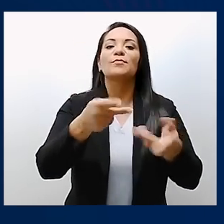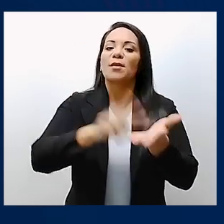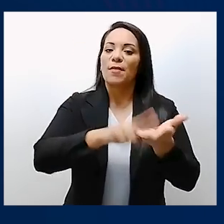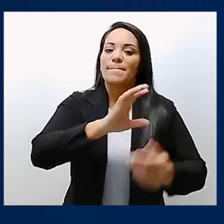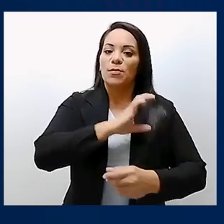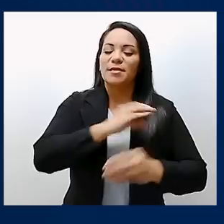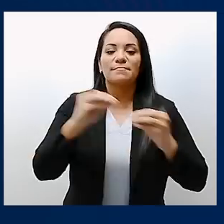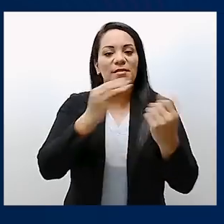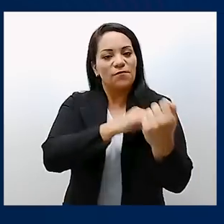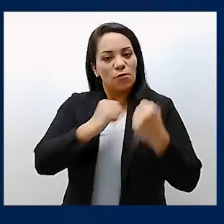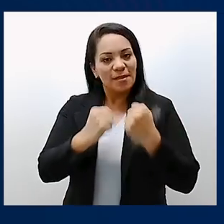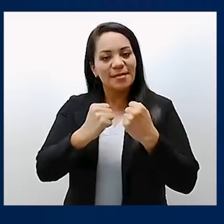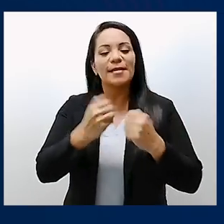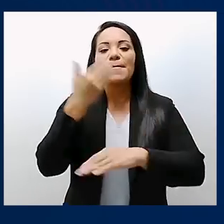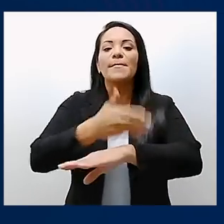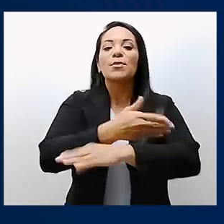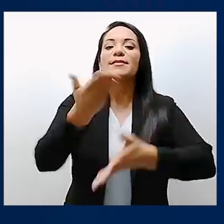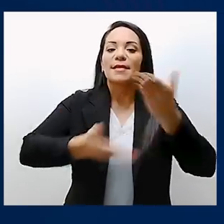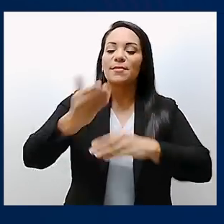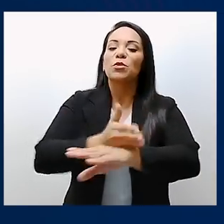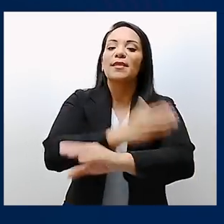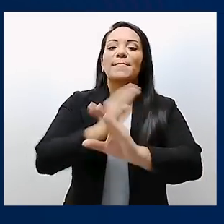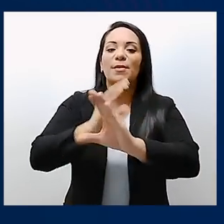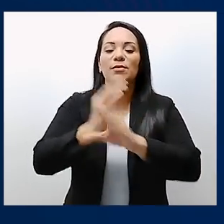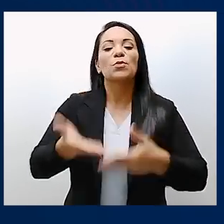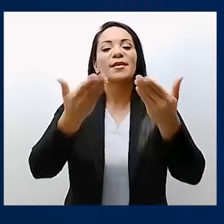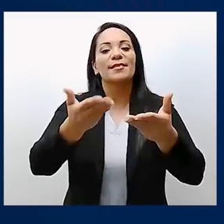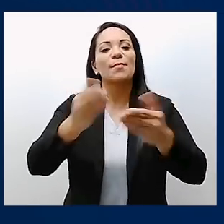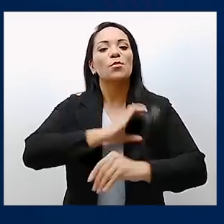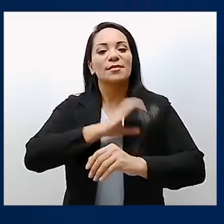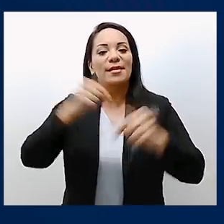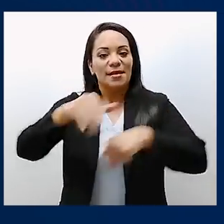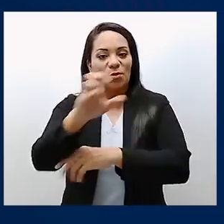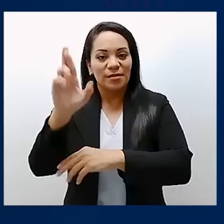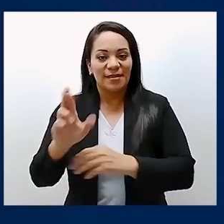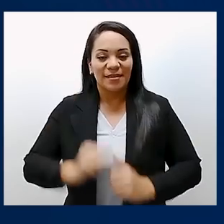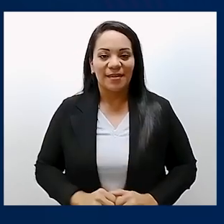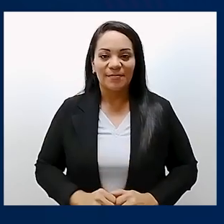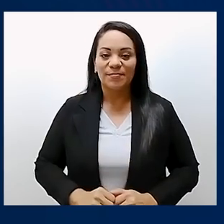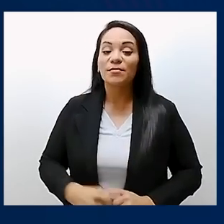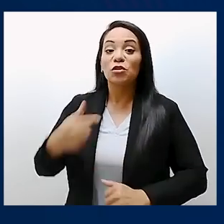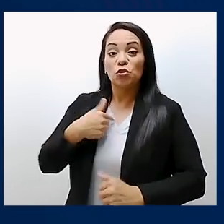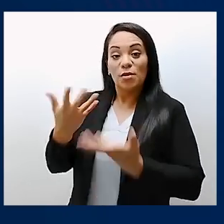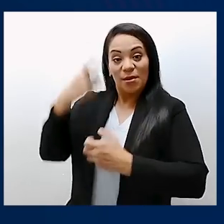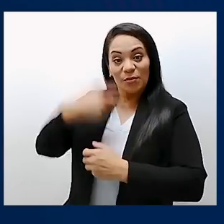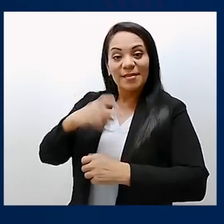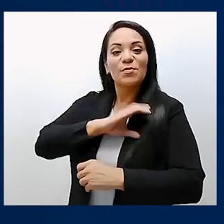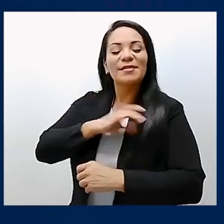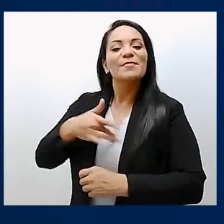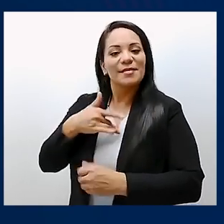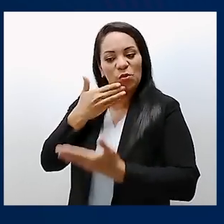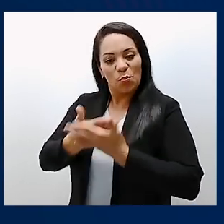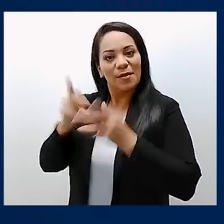para fortalecer y mejorar el servicio de prevención Que brinda la policía en Costa Rica Quiero ser policía porque me